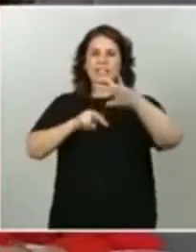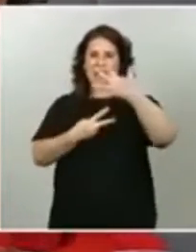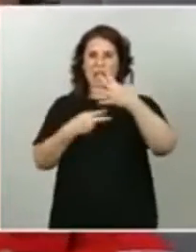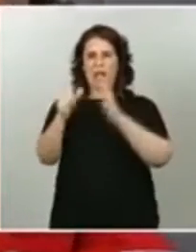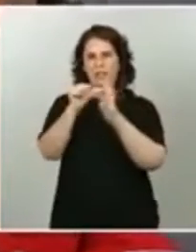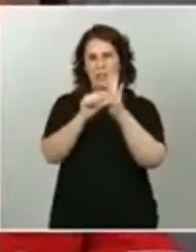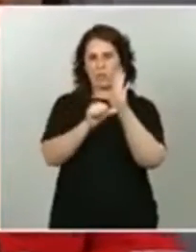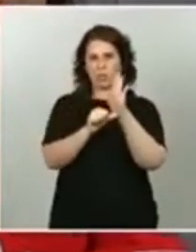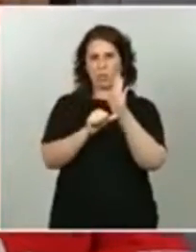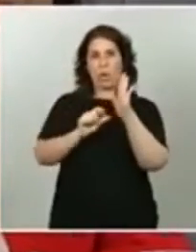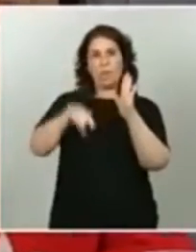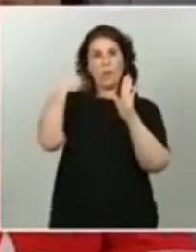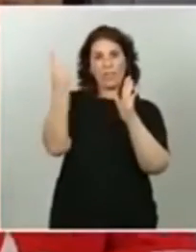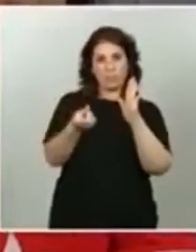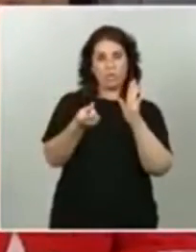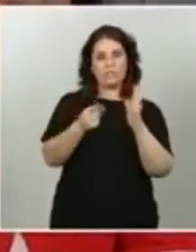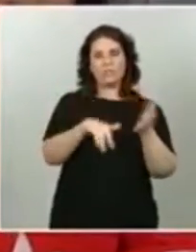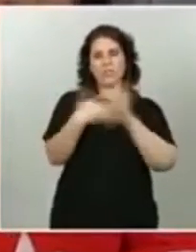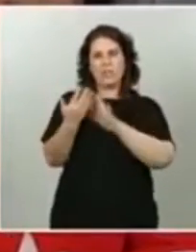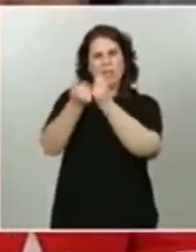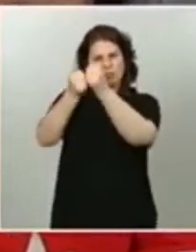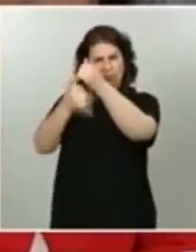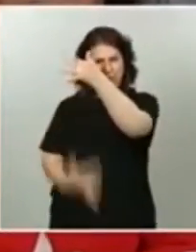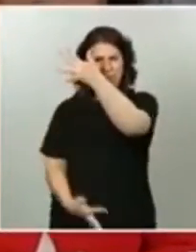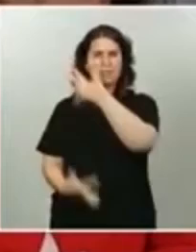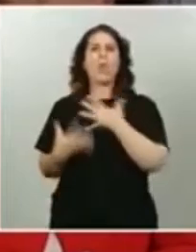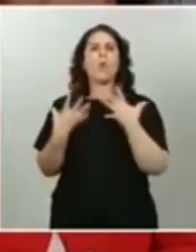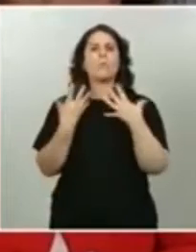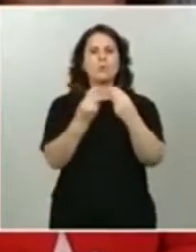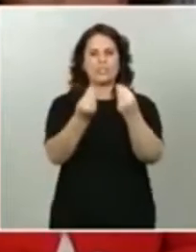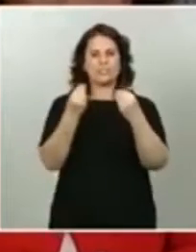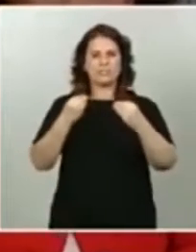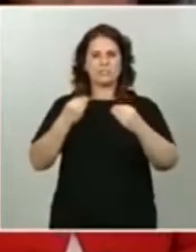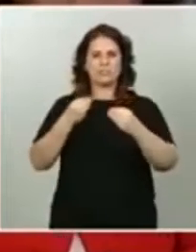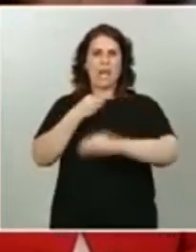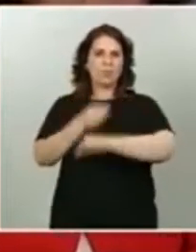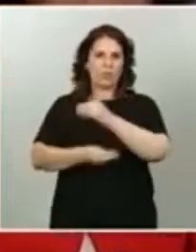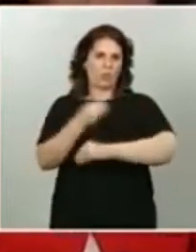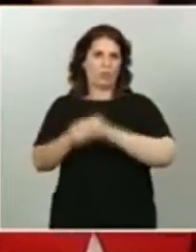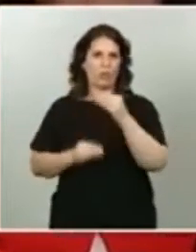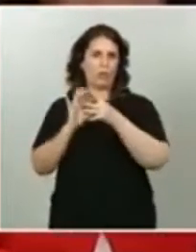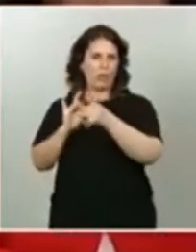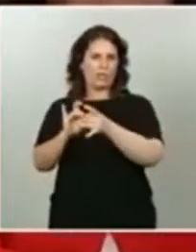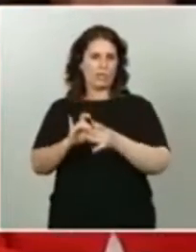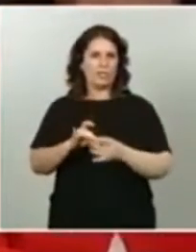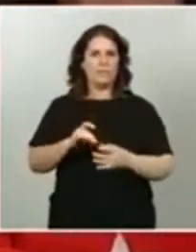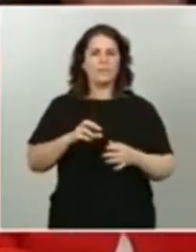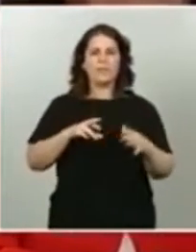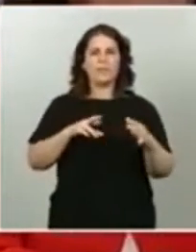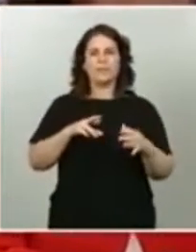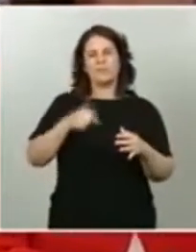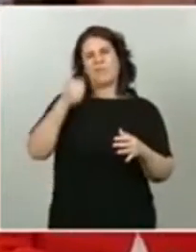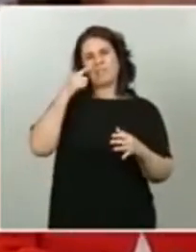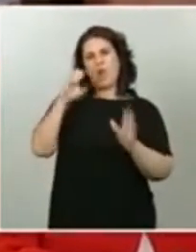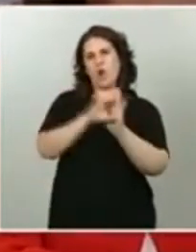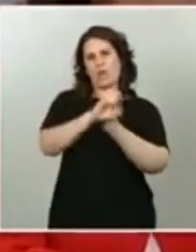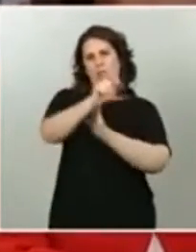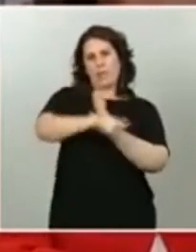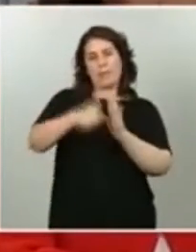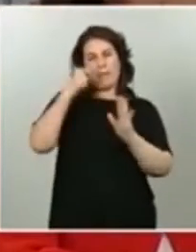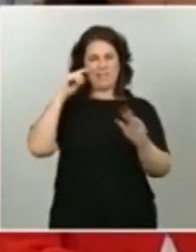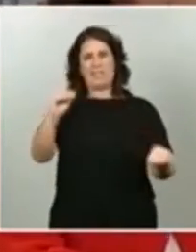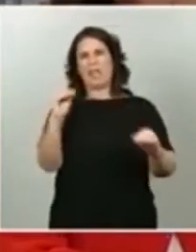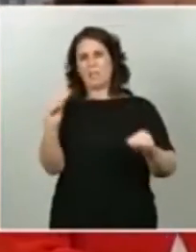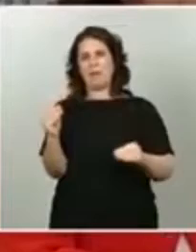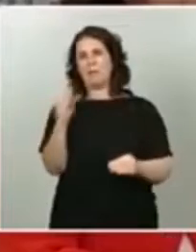despliega en todas estas leyes muchísimas actuaciones. Se regula, y quizá el código civil sea lo más llamativo, se regula toda